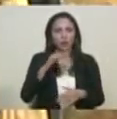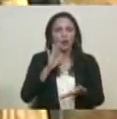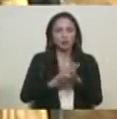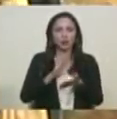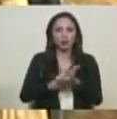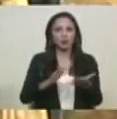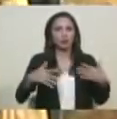se van a alegrar. Gracias.